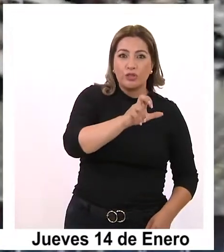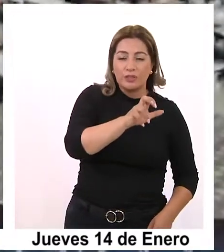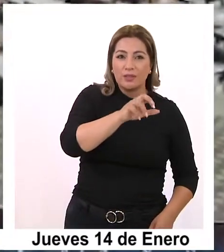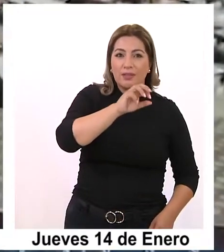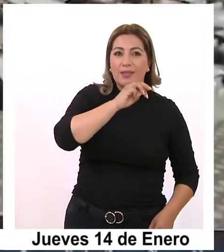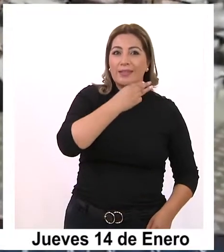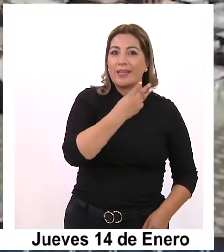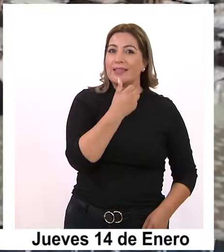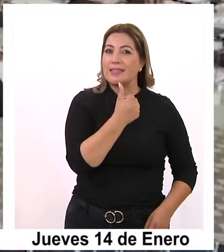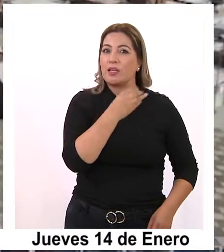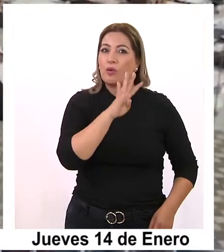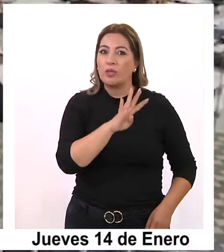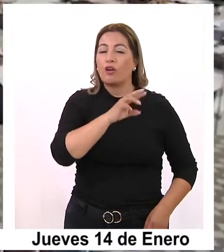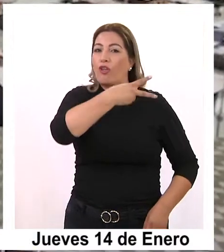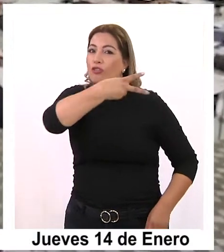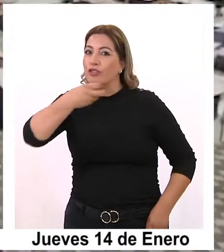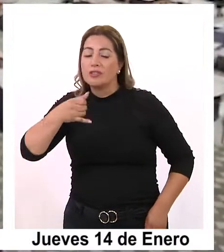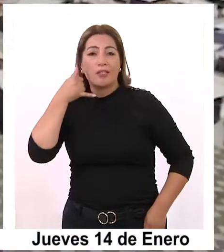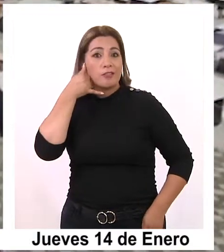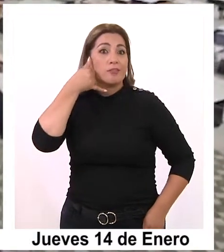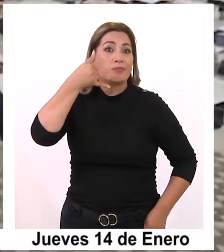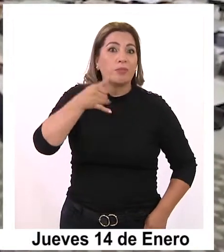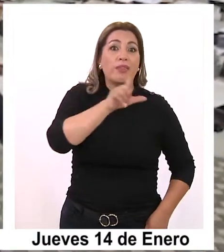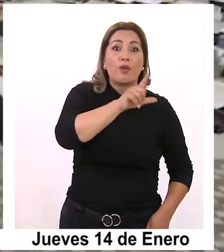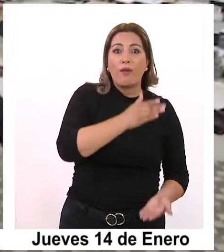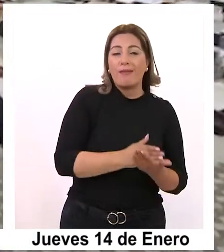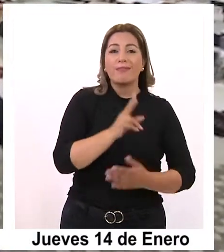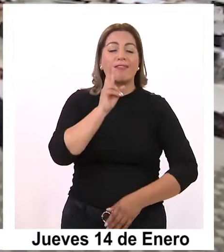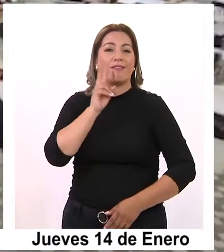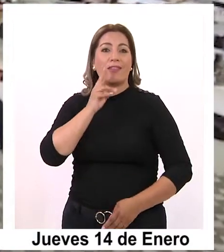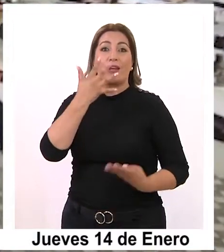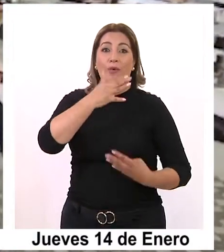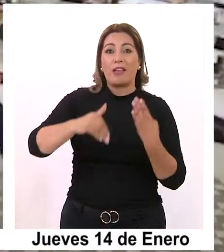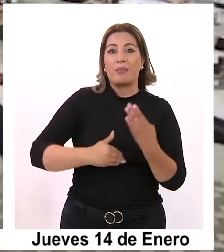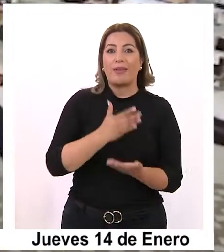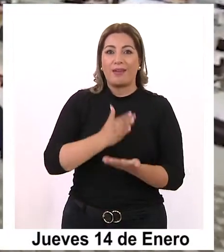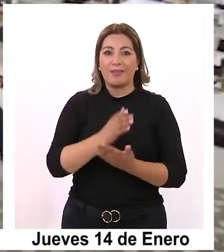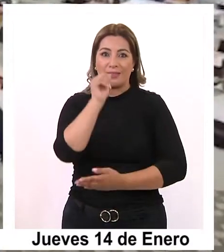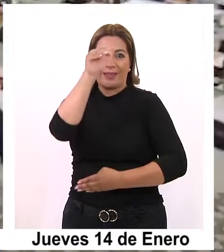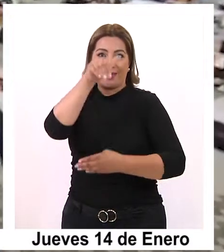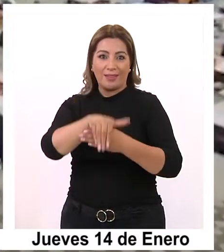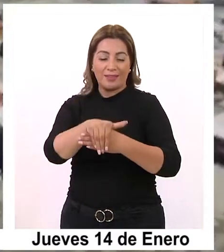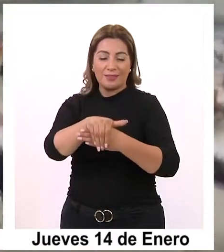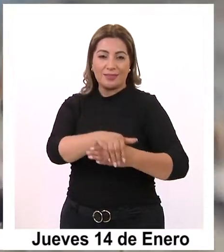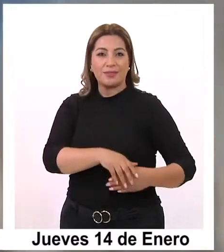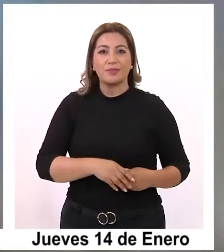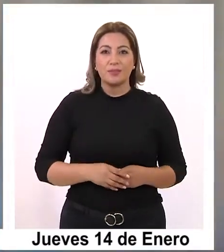-364-200 de lunes a viernes de 9 a 18 horas.